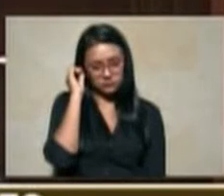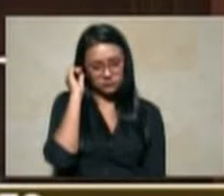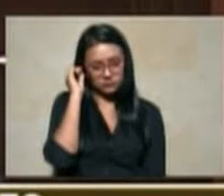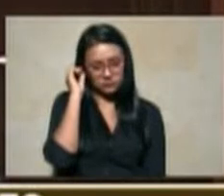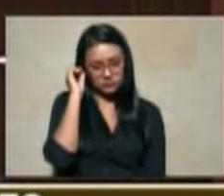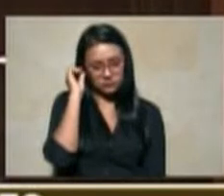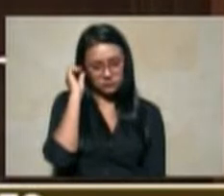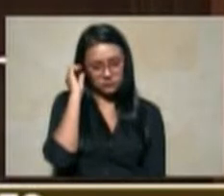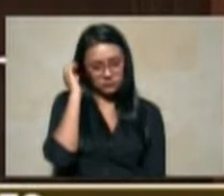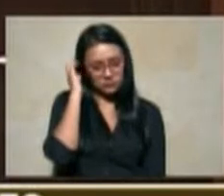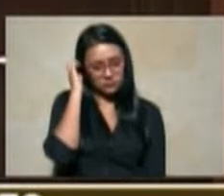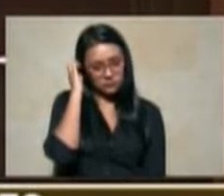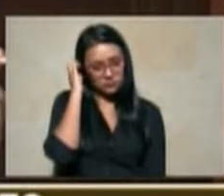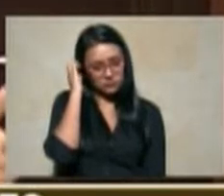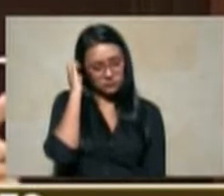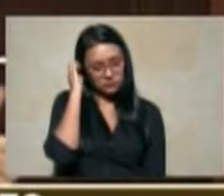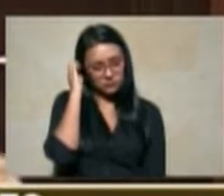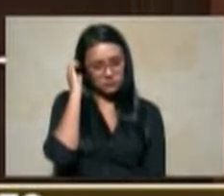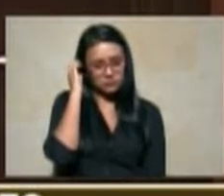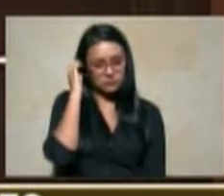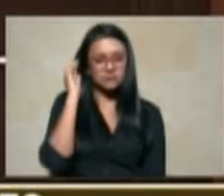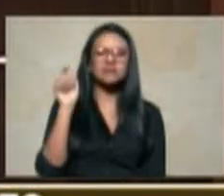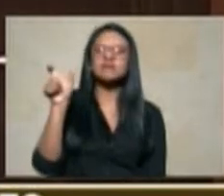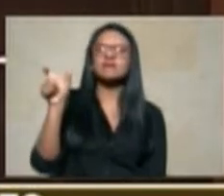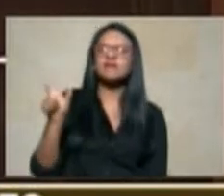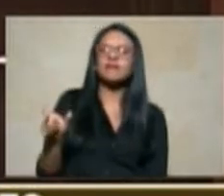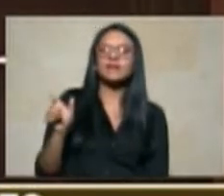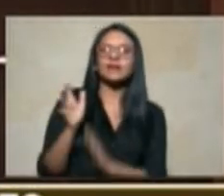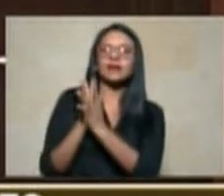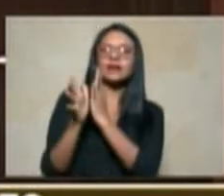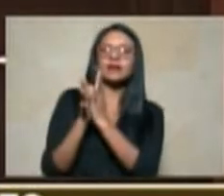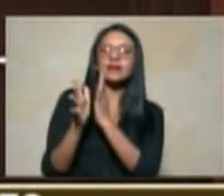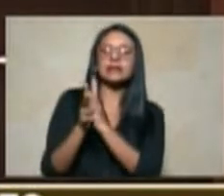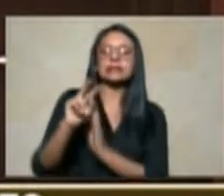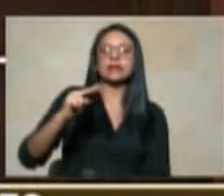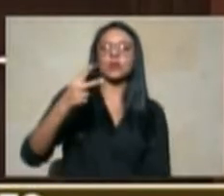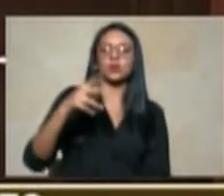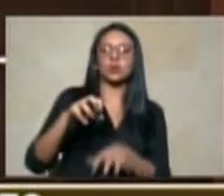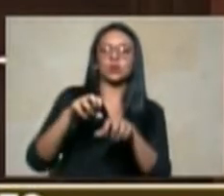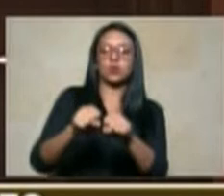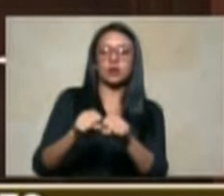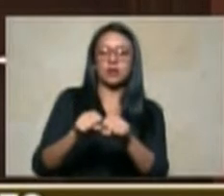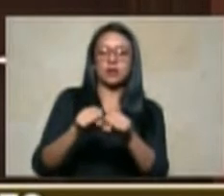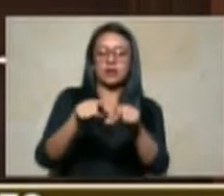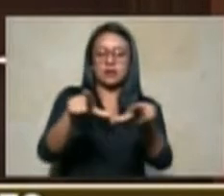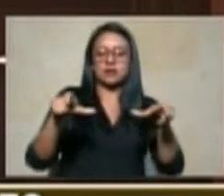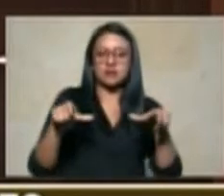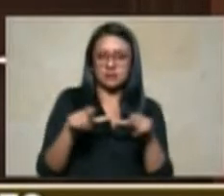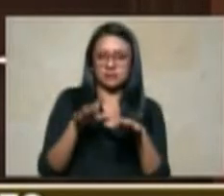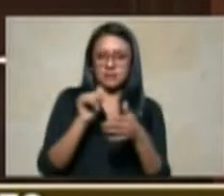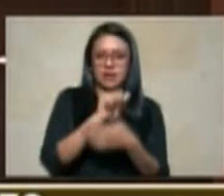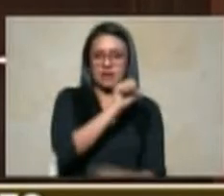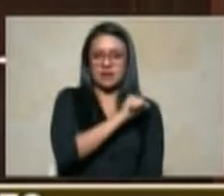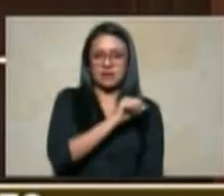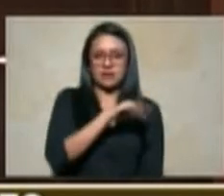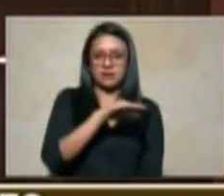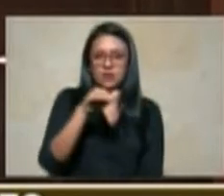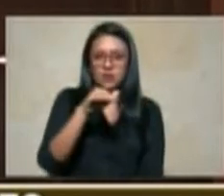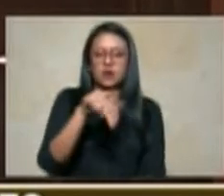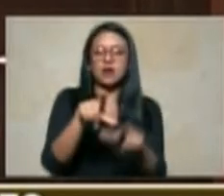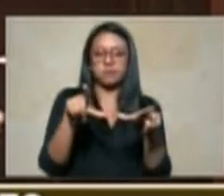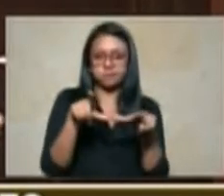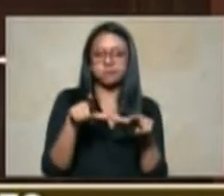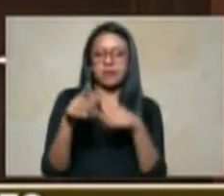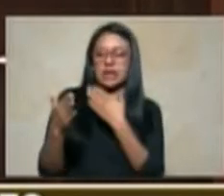quien habla es un segundo ocupante en el departamento de Antioquia quien activó el mecanismo por supuesto era